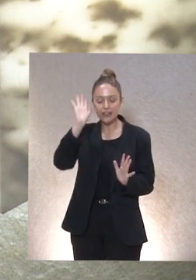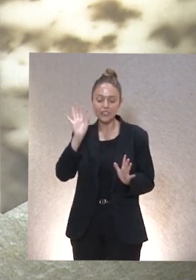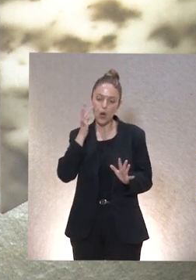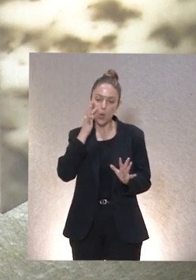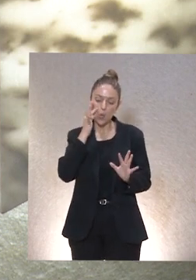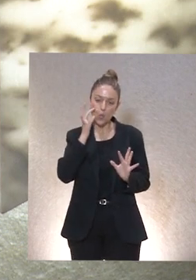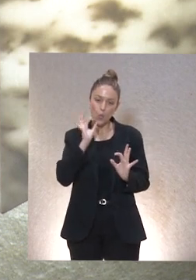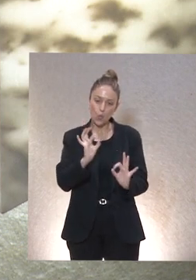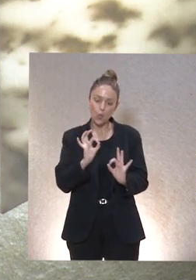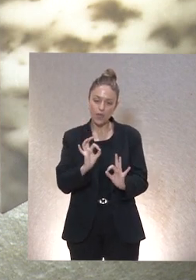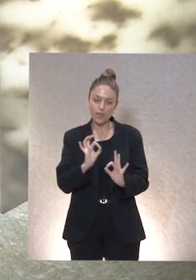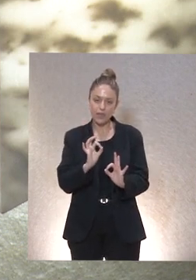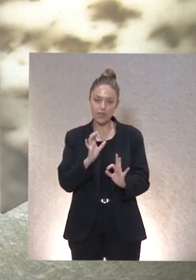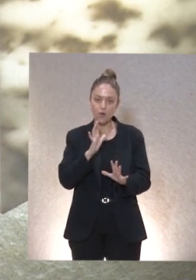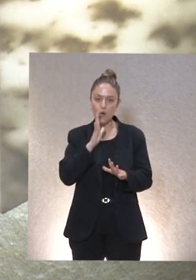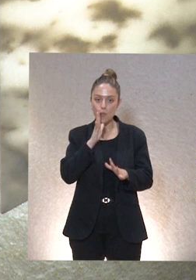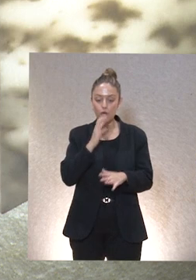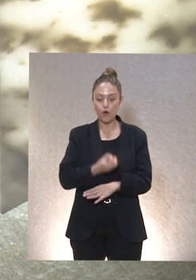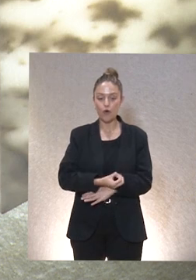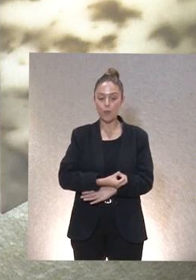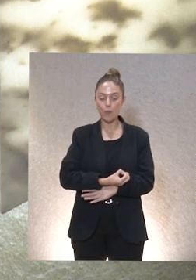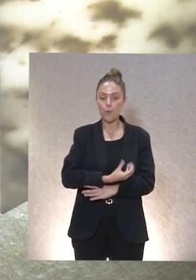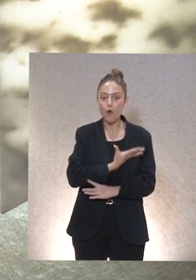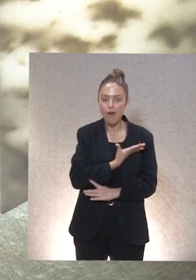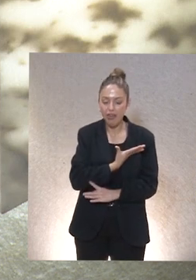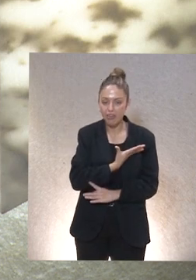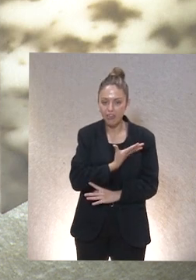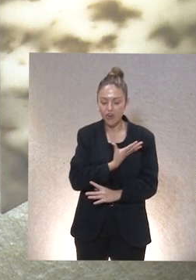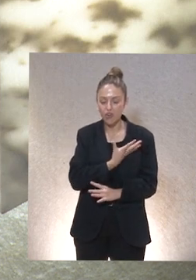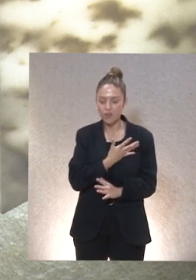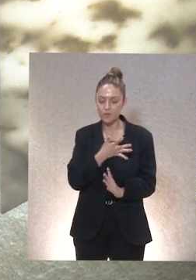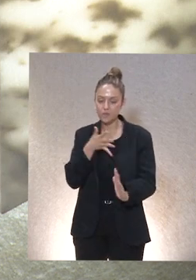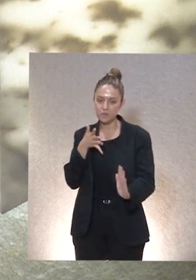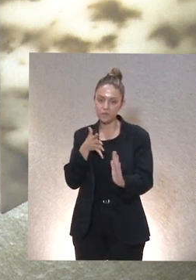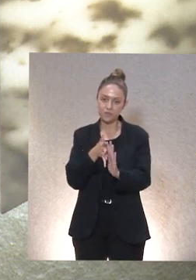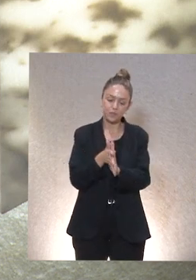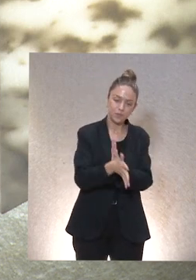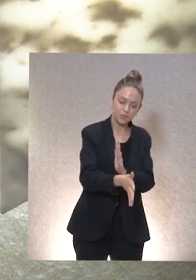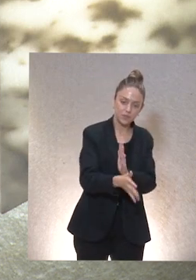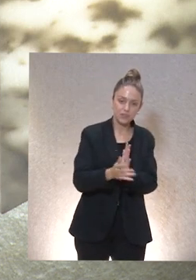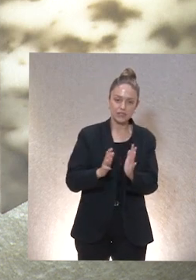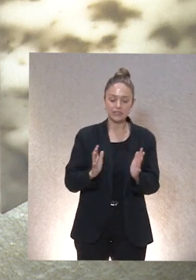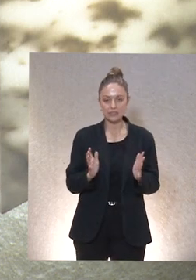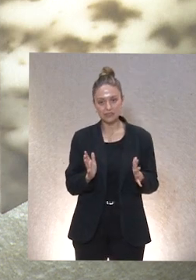porque el problema de la vocación es que después hay que hacer una, digamos,